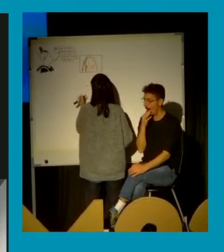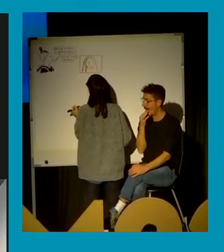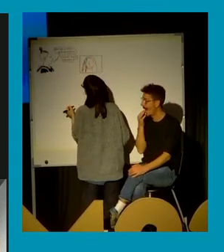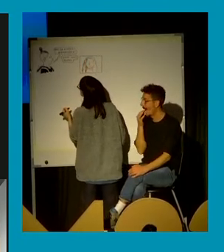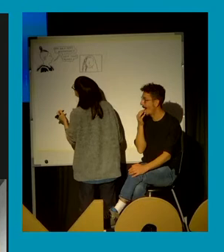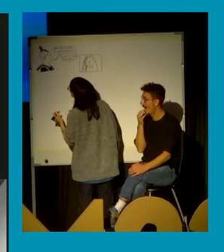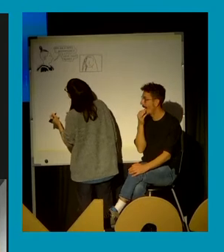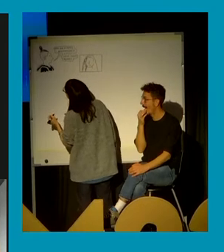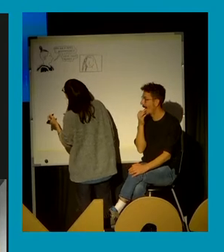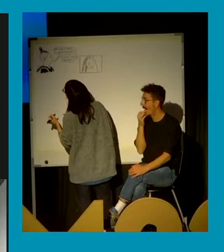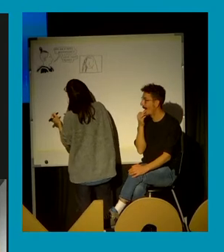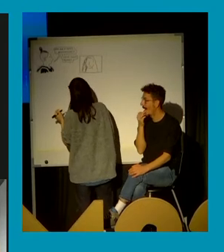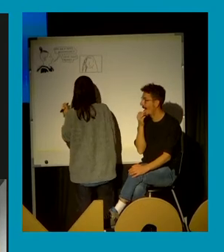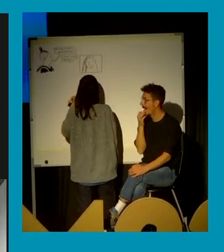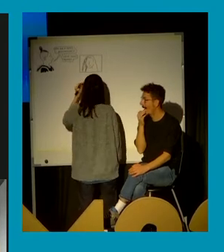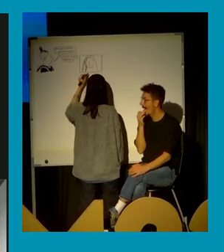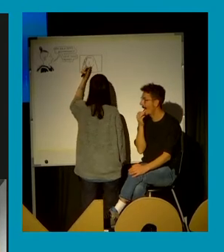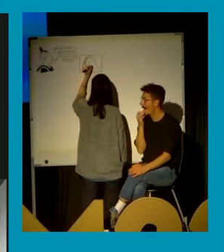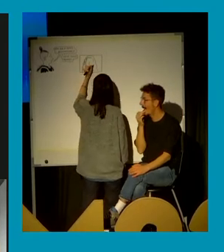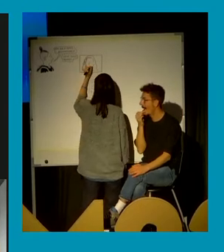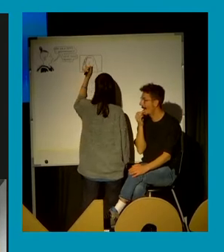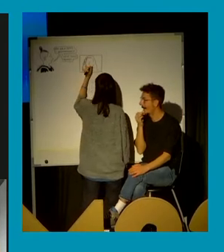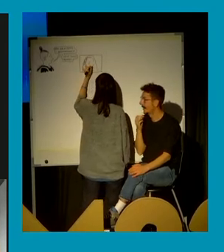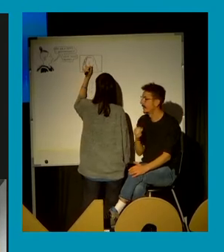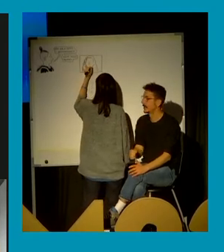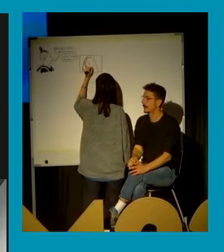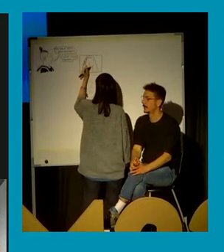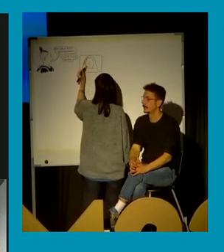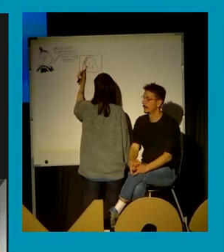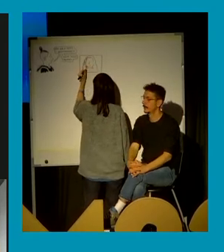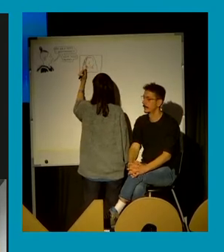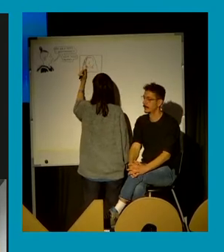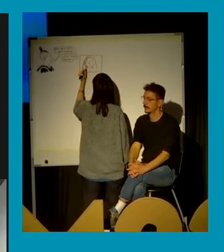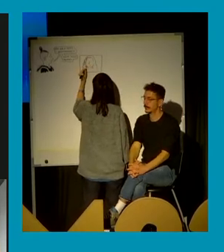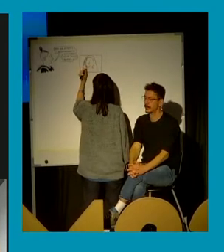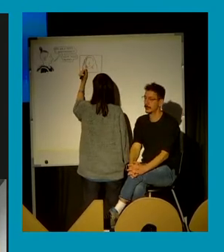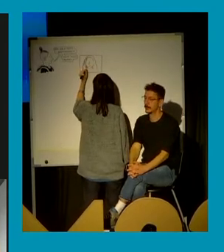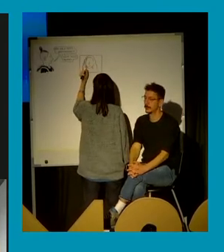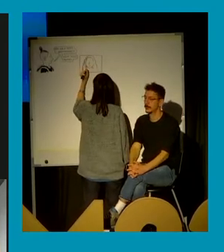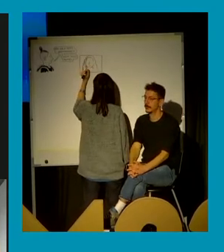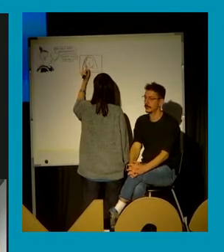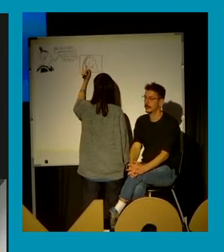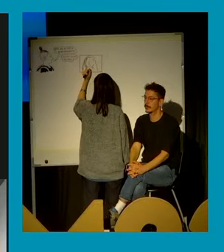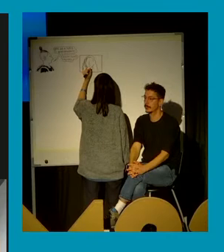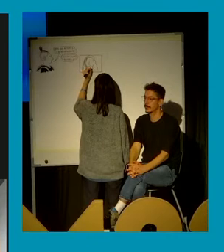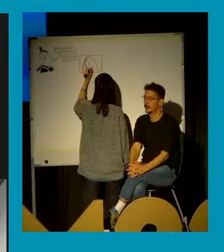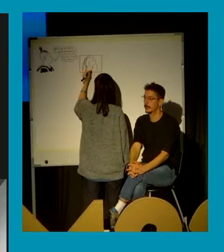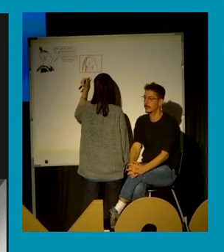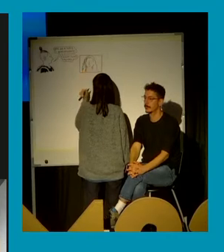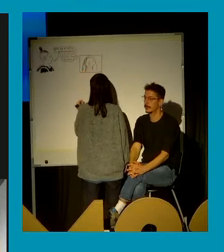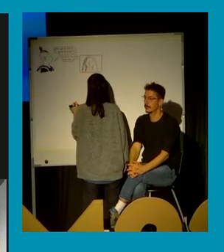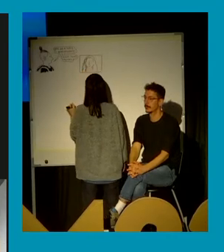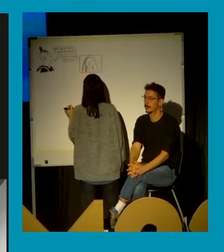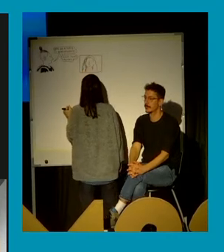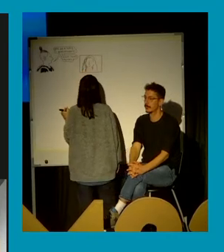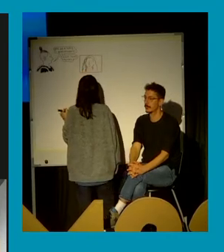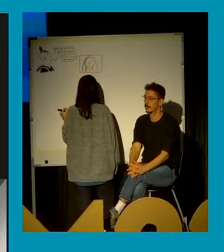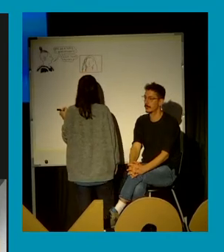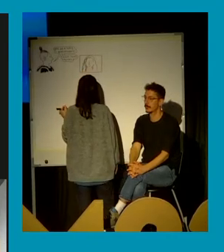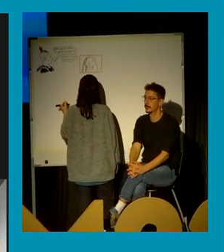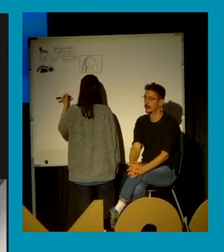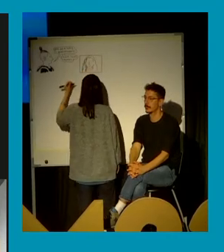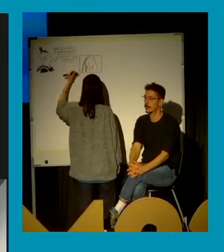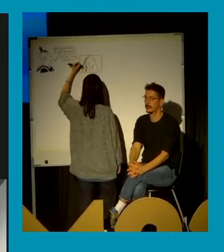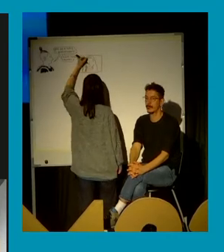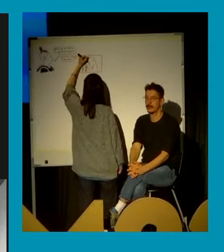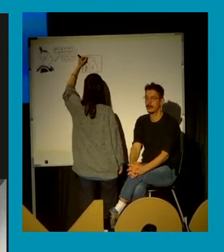Estem canviant. jo crec que parlarà Lorena, no? Sí, siente. Sí, Lorena. Ara. I també te'l pongo, si quieres.